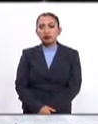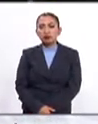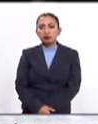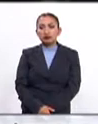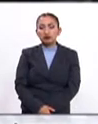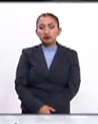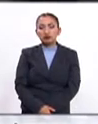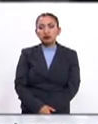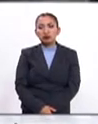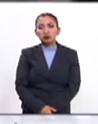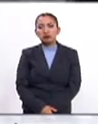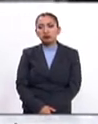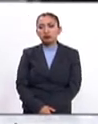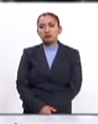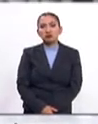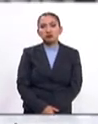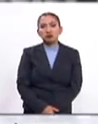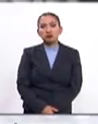bueno,